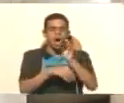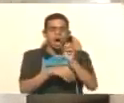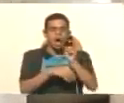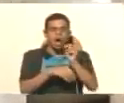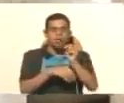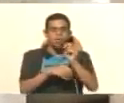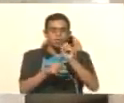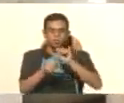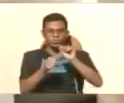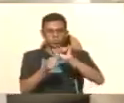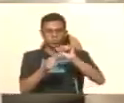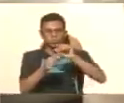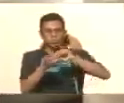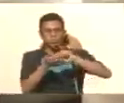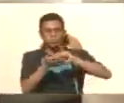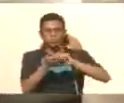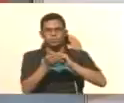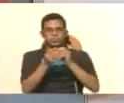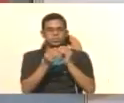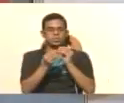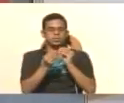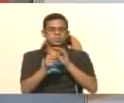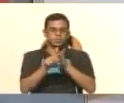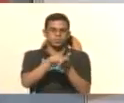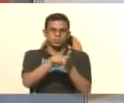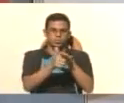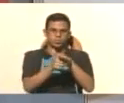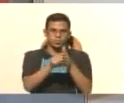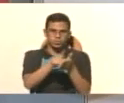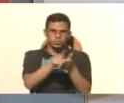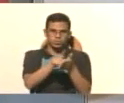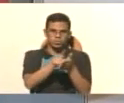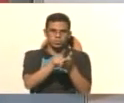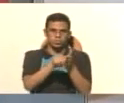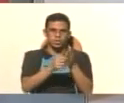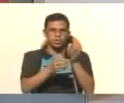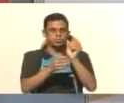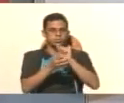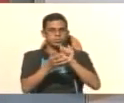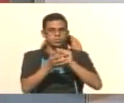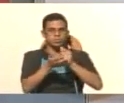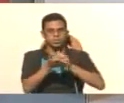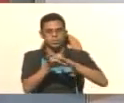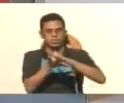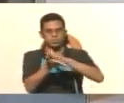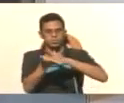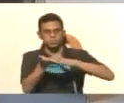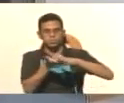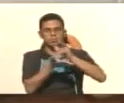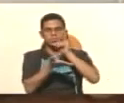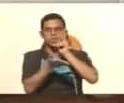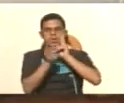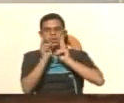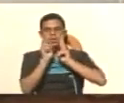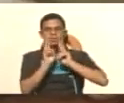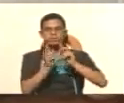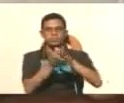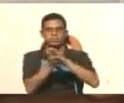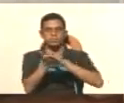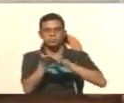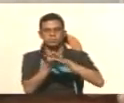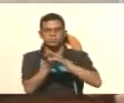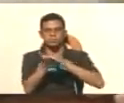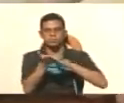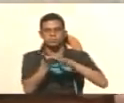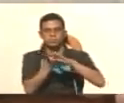que esté totalmente seco, vamos a humedecer el paño y vamos a ir limpiando la carcasa tanto